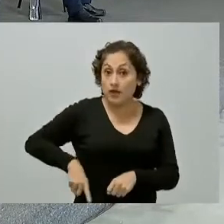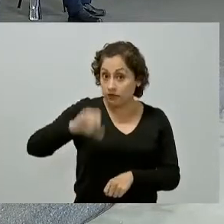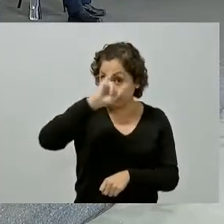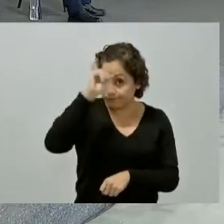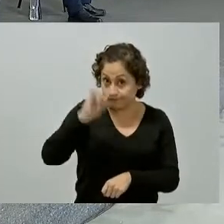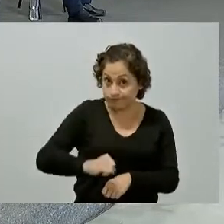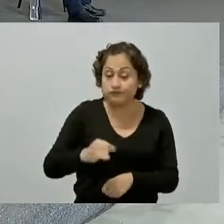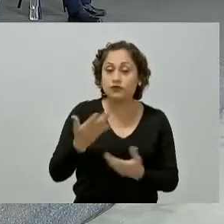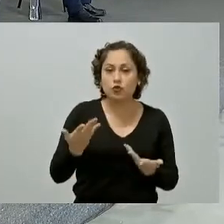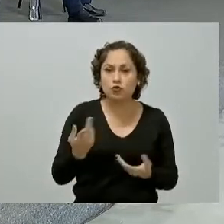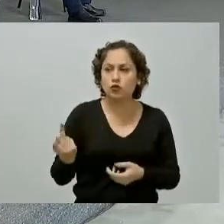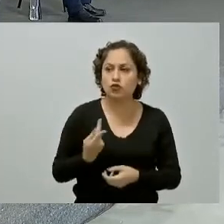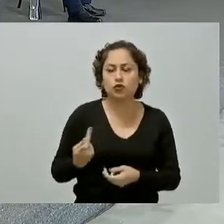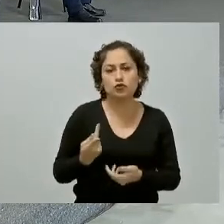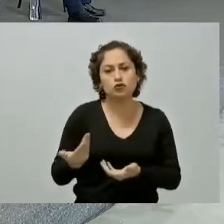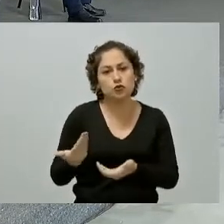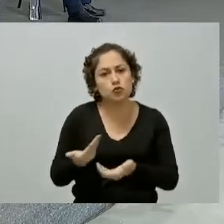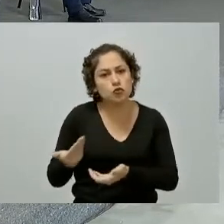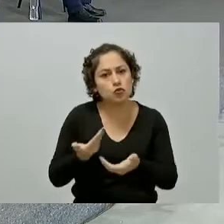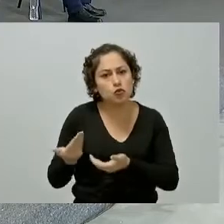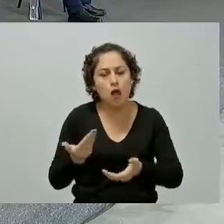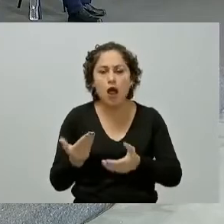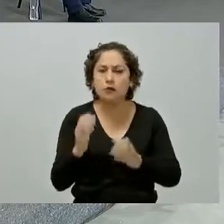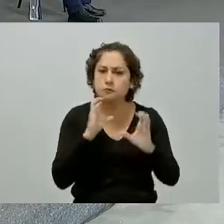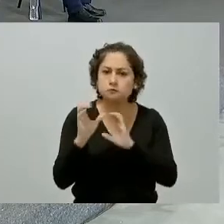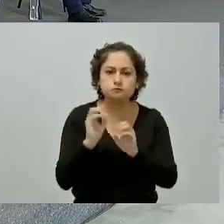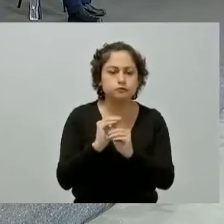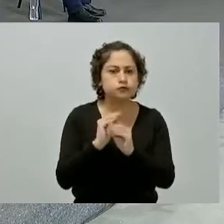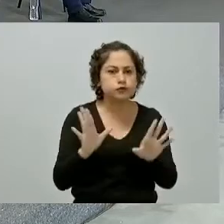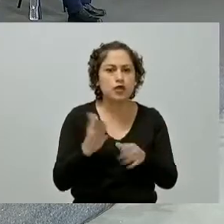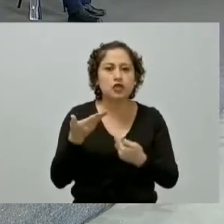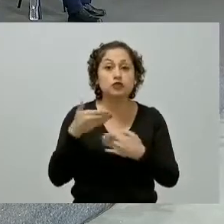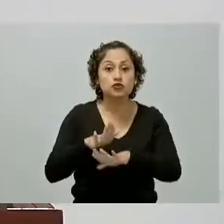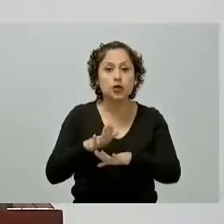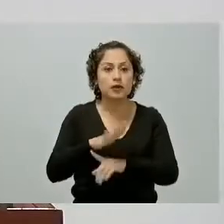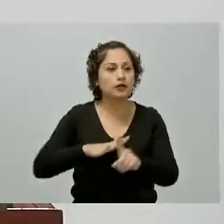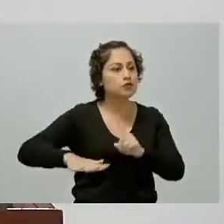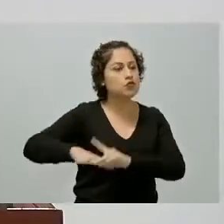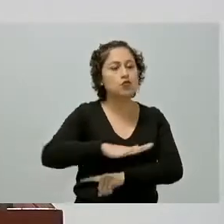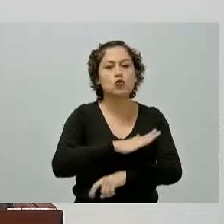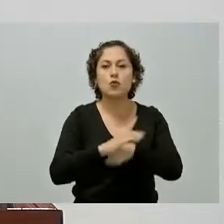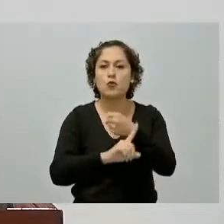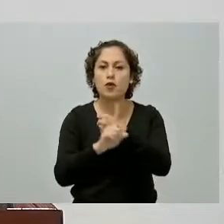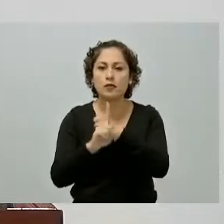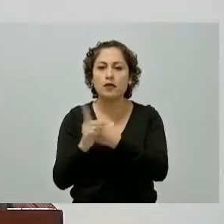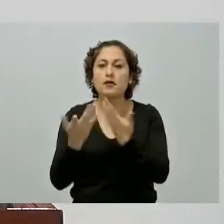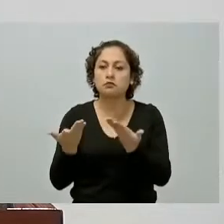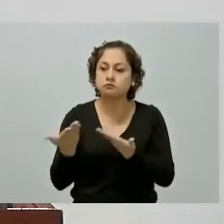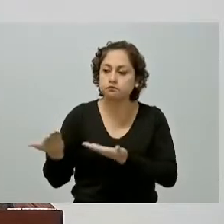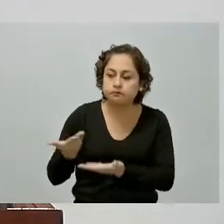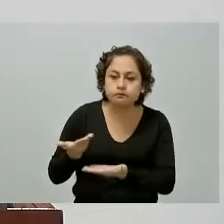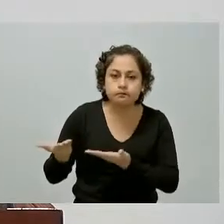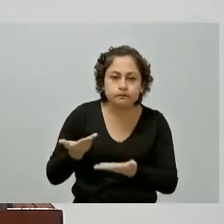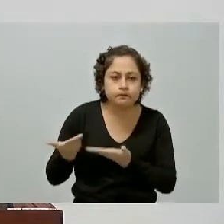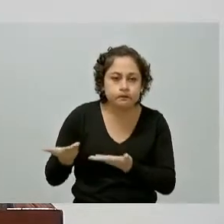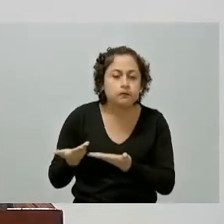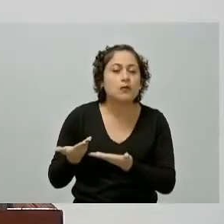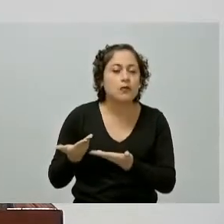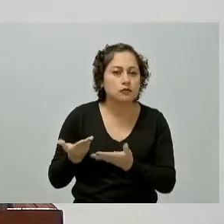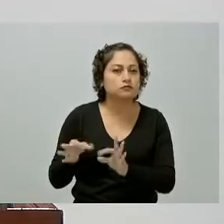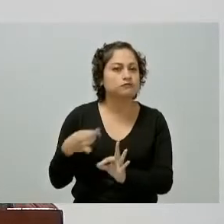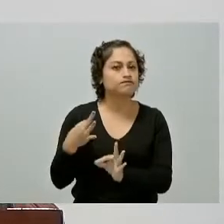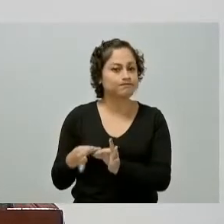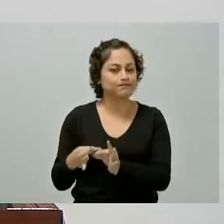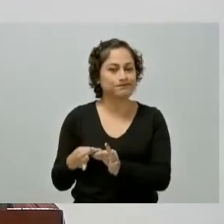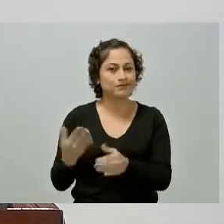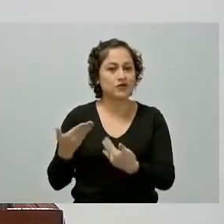diversos temas como los temas ambientales y recientemente pues ha habido una gran colaboración y cooperación con el